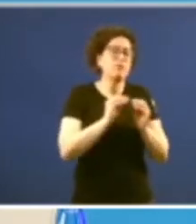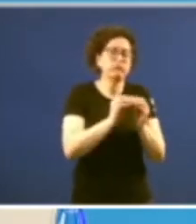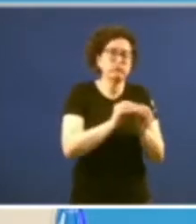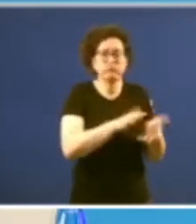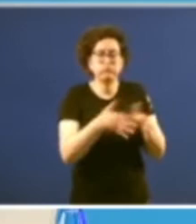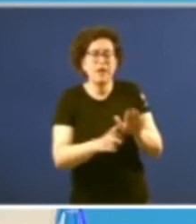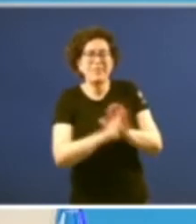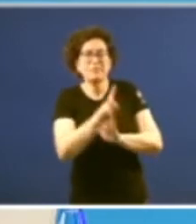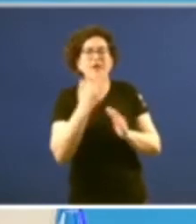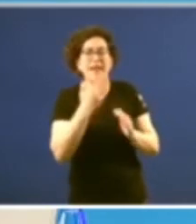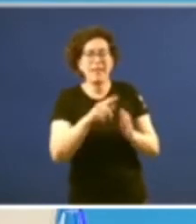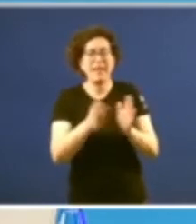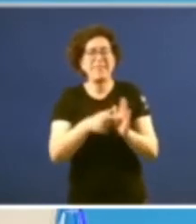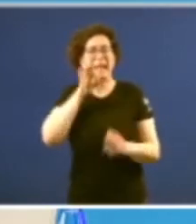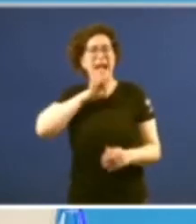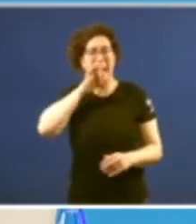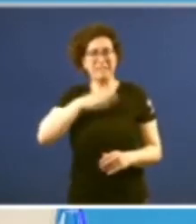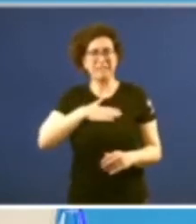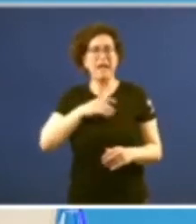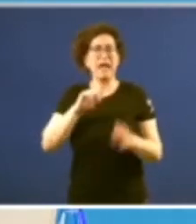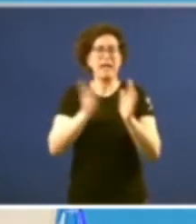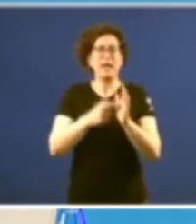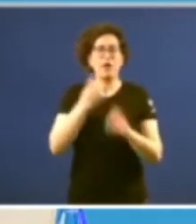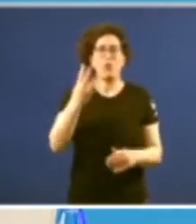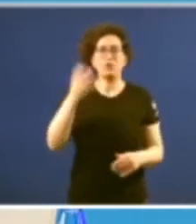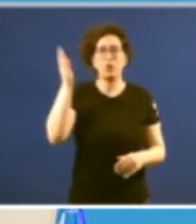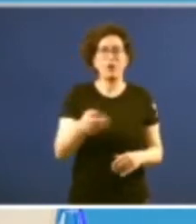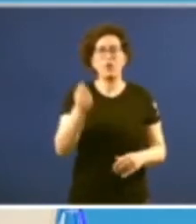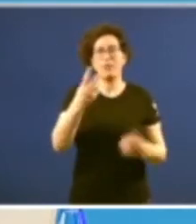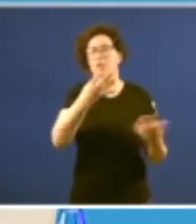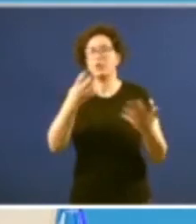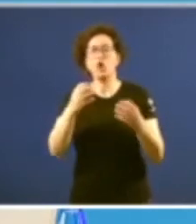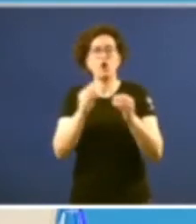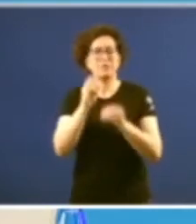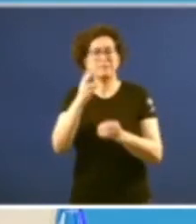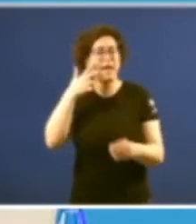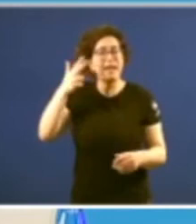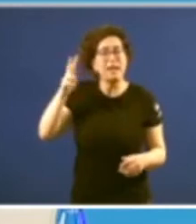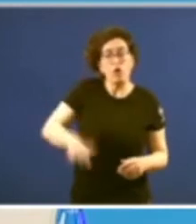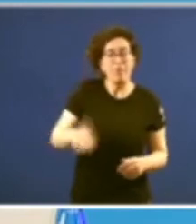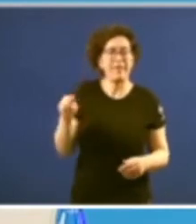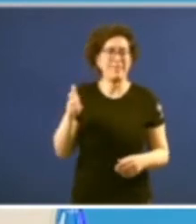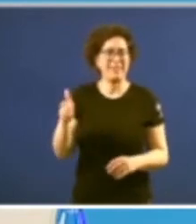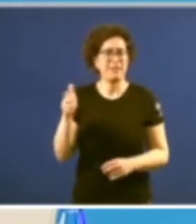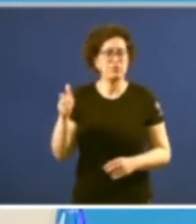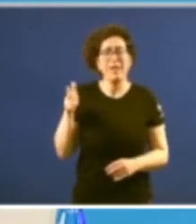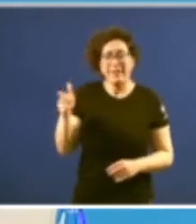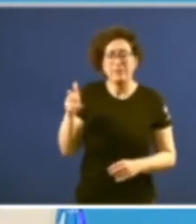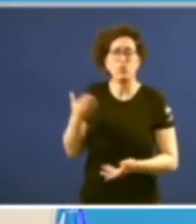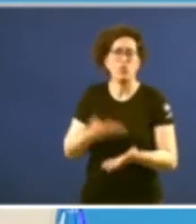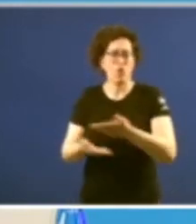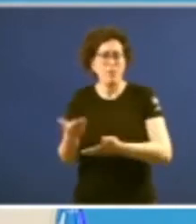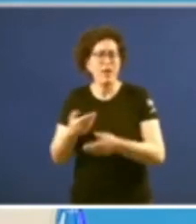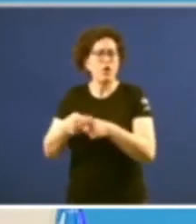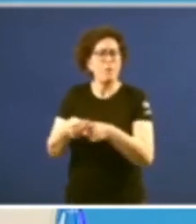a través de la ley de galleguidad la ley 4 barra 1983 que reconoce un derecho el derecho a colaborar a